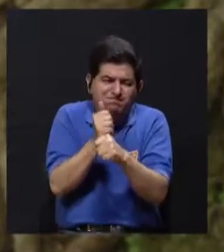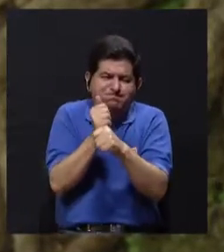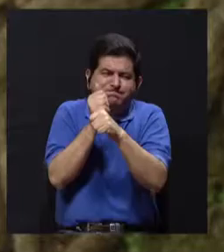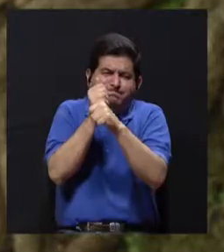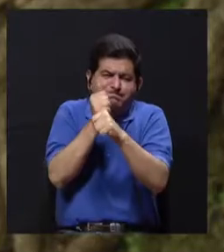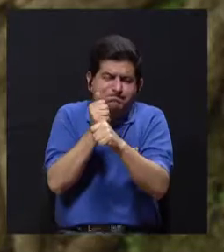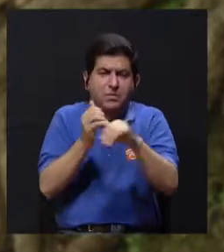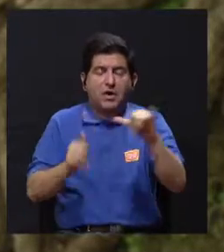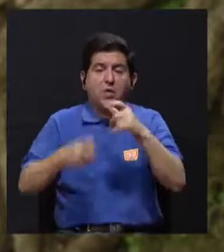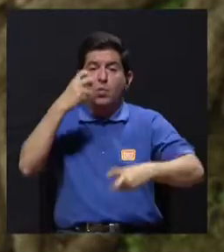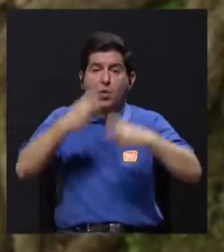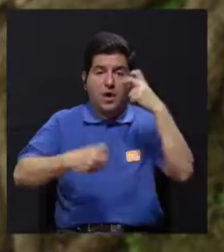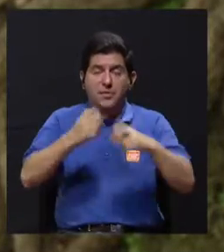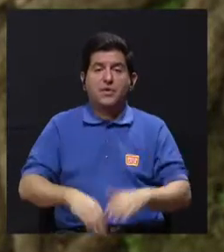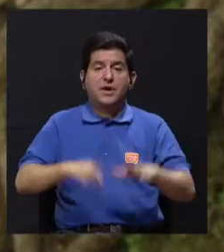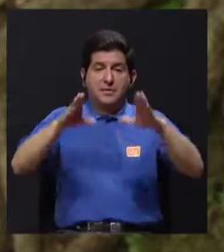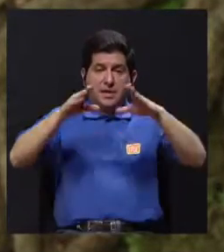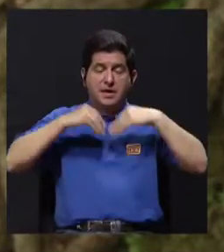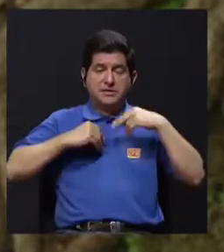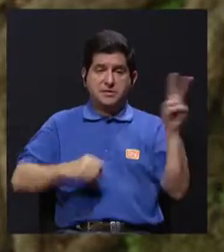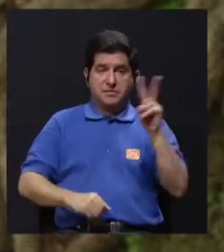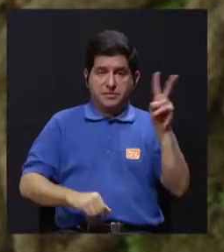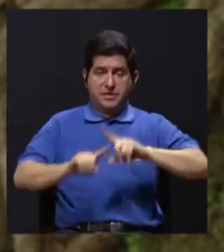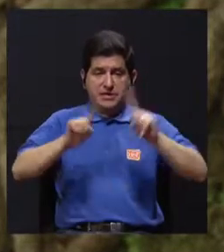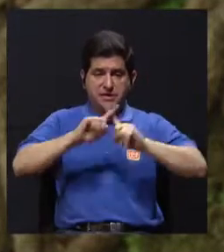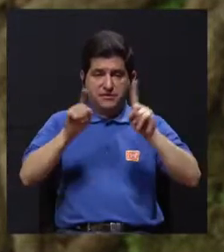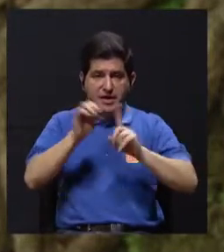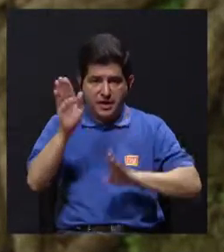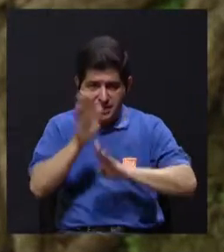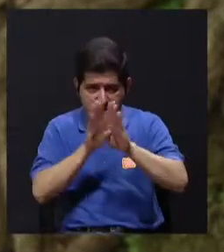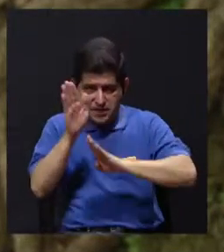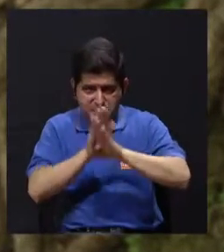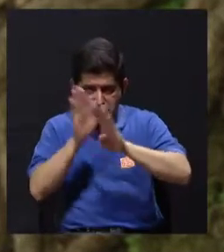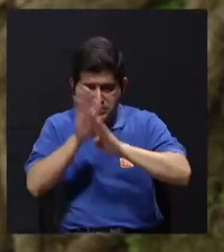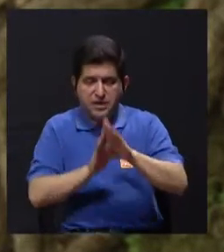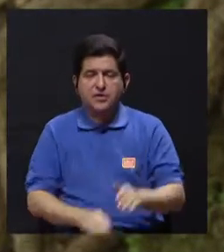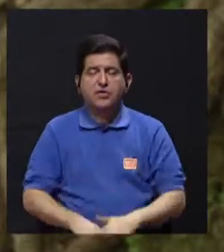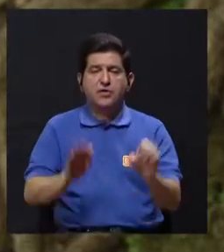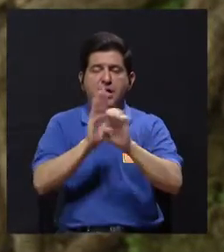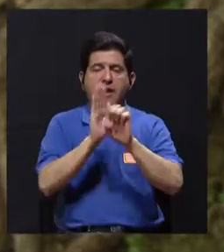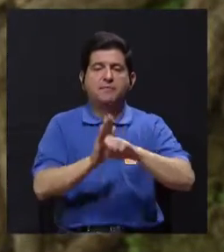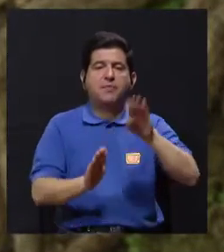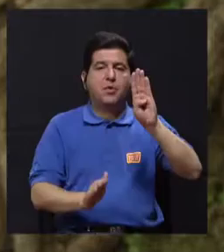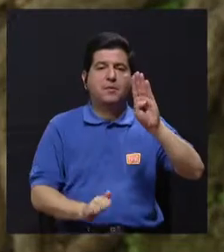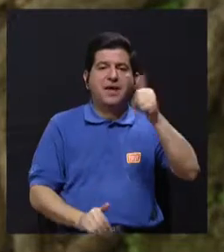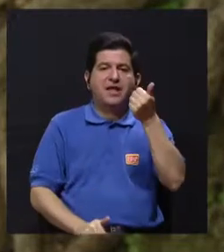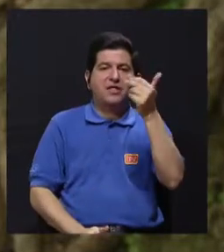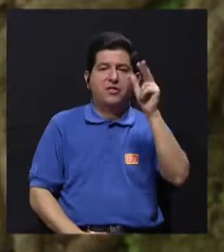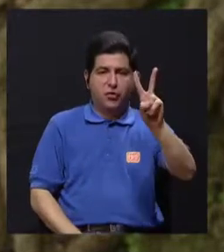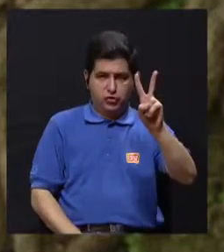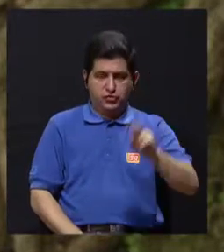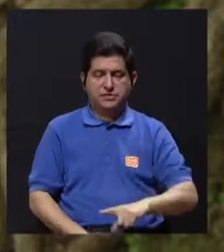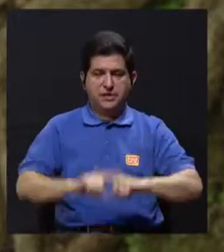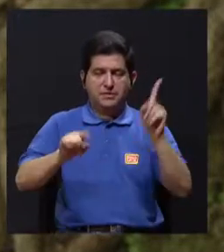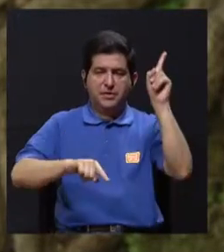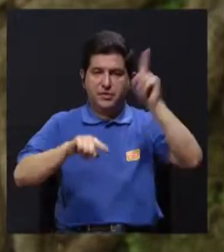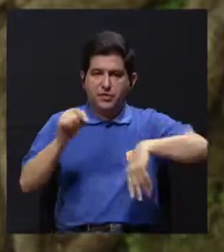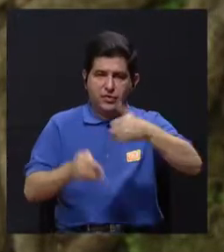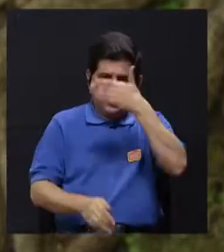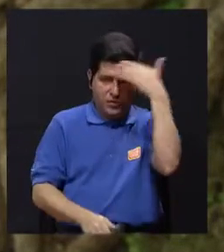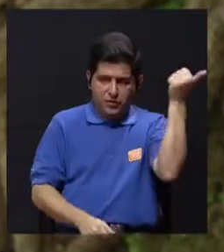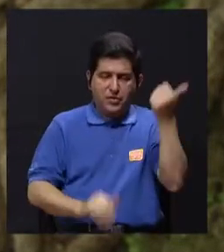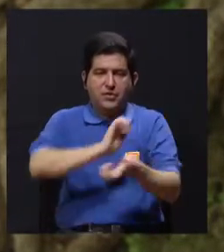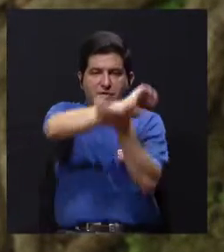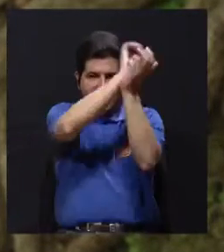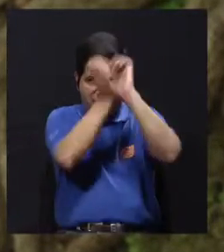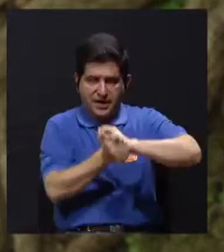tendencias al estreñimiento, a la constipación. Y también hay problemas con la absorción de algunas vitaminas que se van desarrollando con el paso del tiempo, como la vitamina B12, por